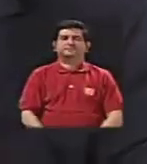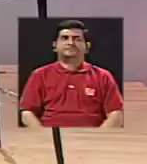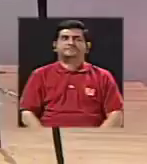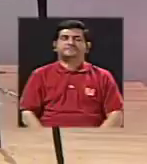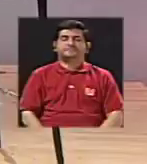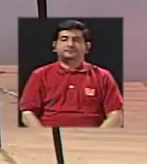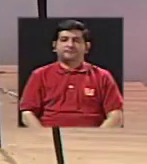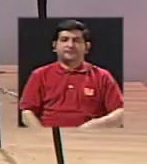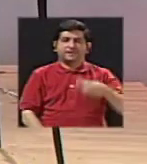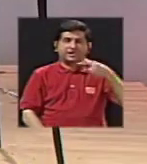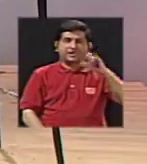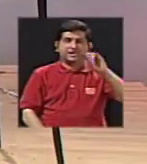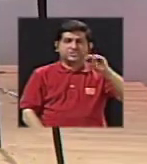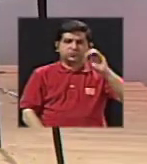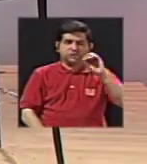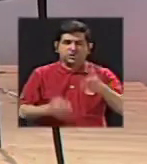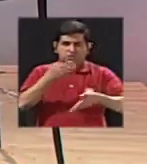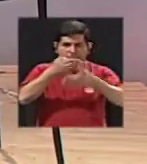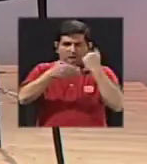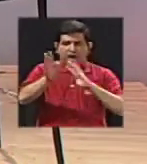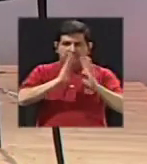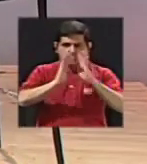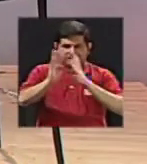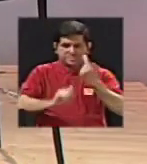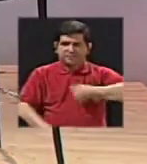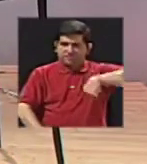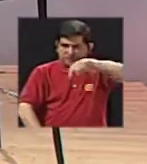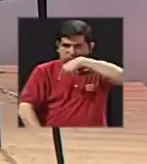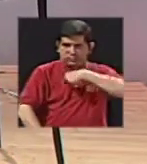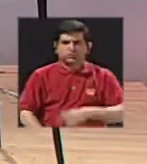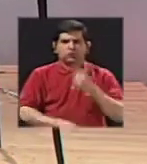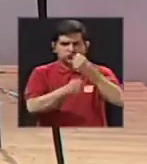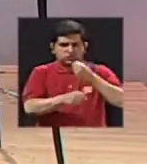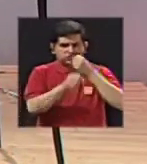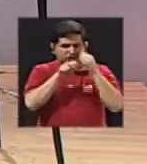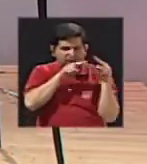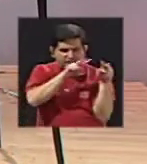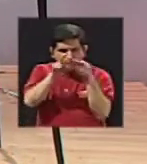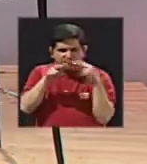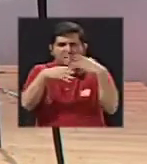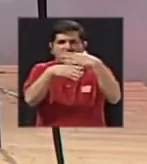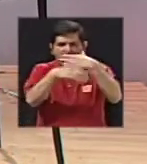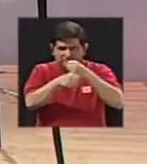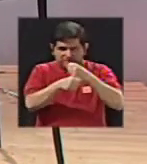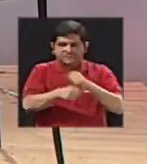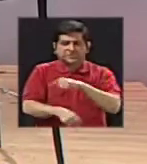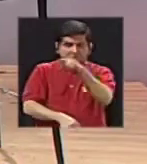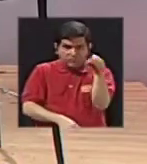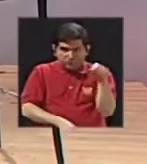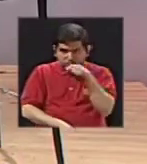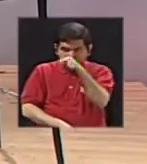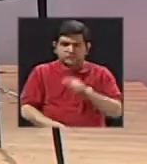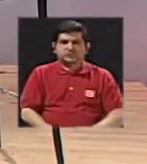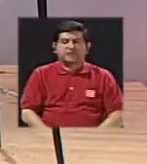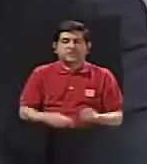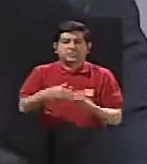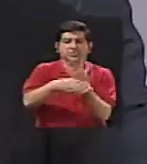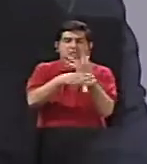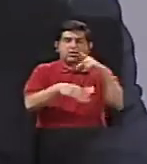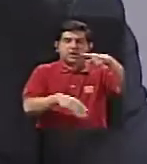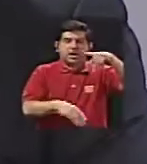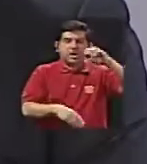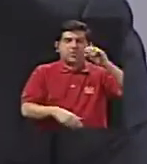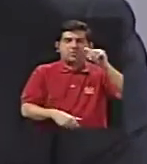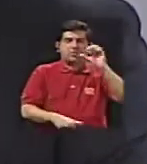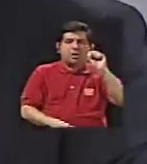Gino, estábamos hablando en el bloque anterior del trabajo de vigilancia que ustedes han venido haciendo en el Volcán Poas y